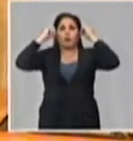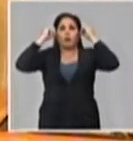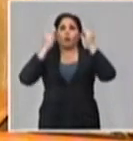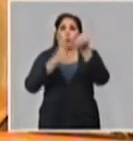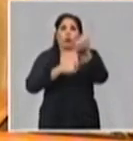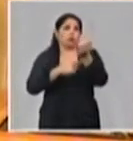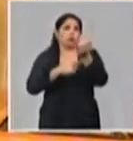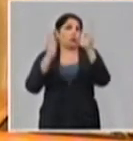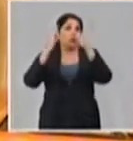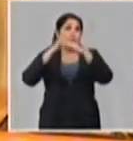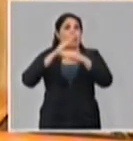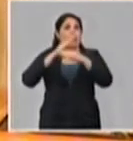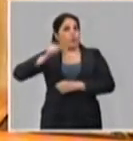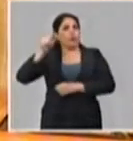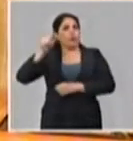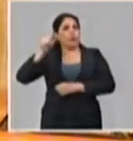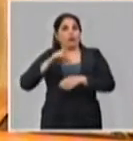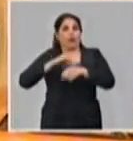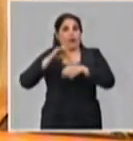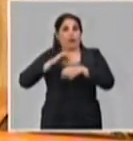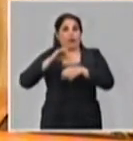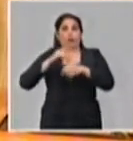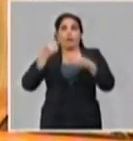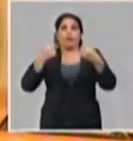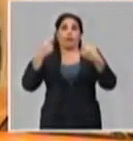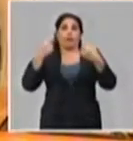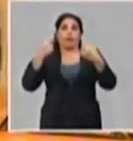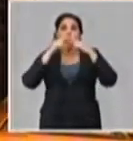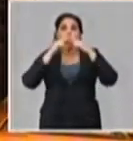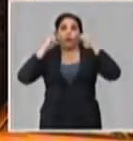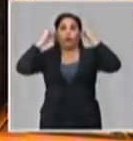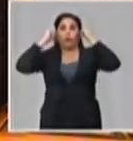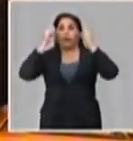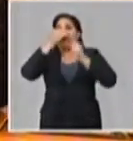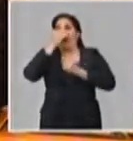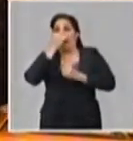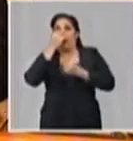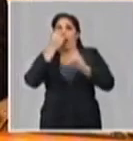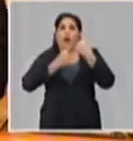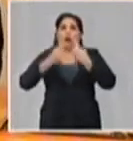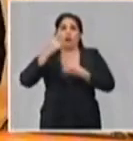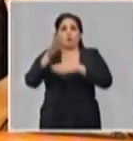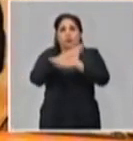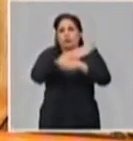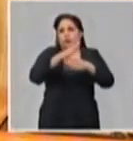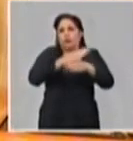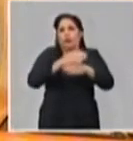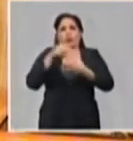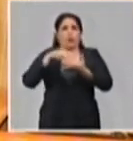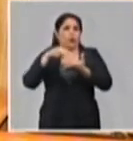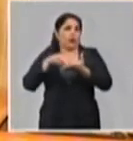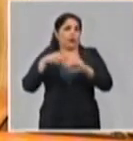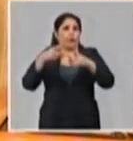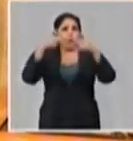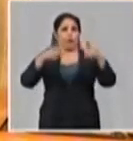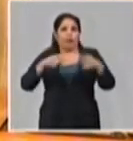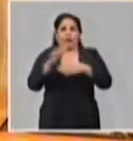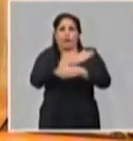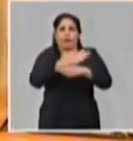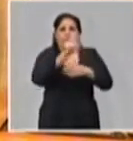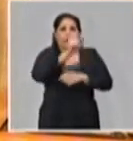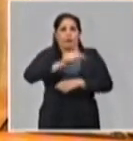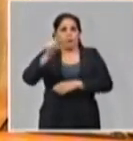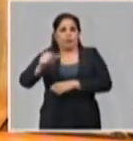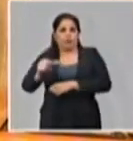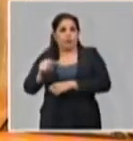pero en la propia vivienda las personas afectadas a aislarse dentro de ellas, a usar utensilios diferentes, los cubiertos, los platos, y también,